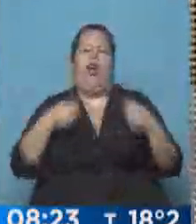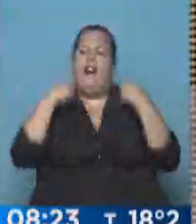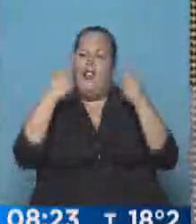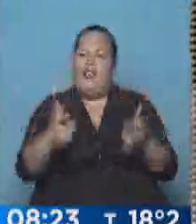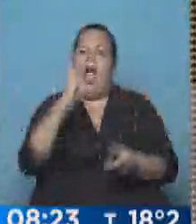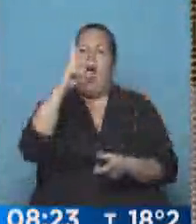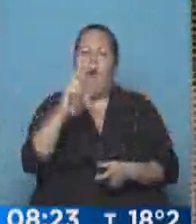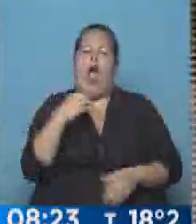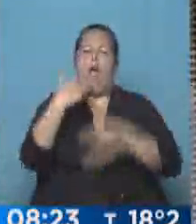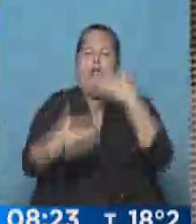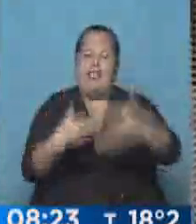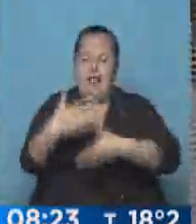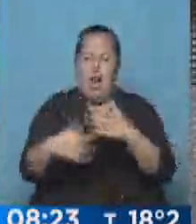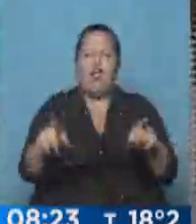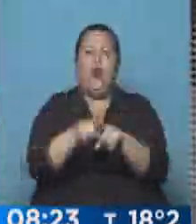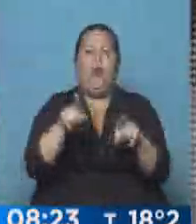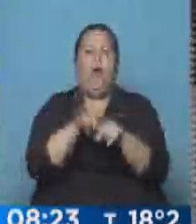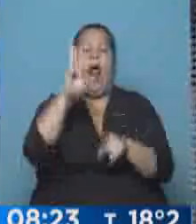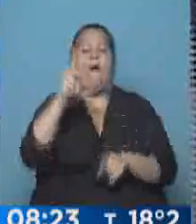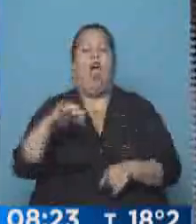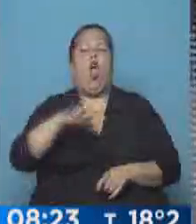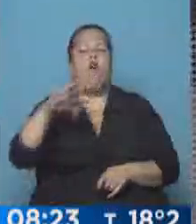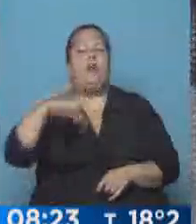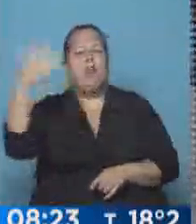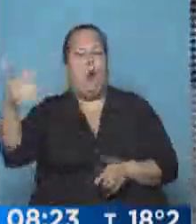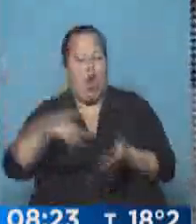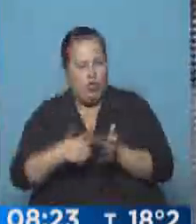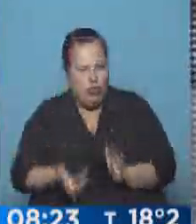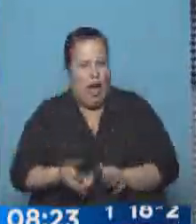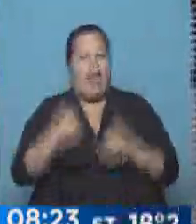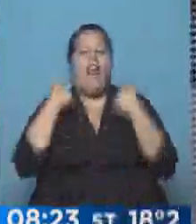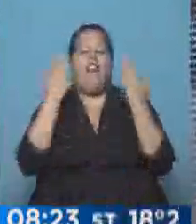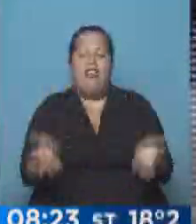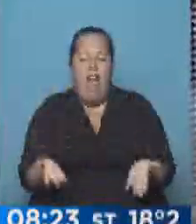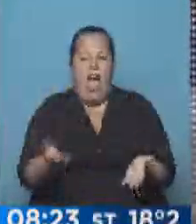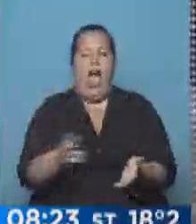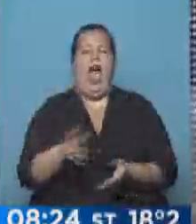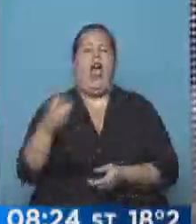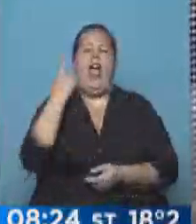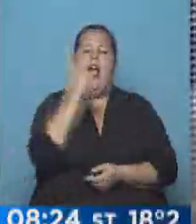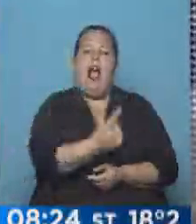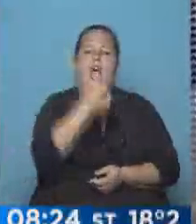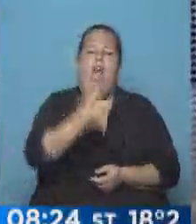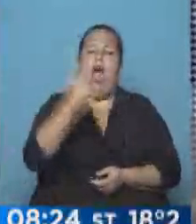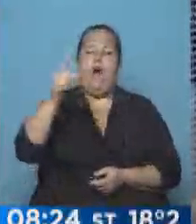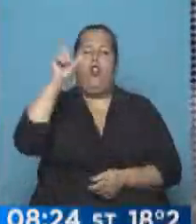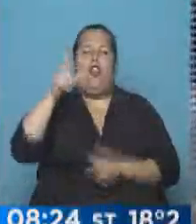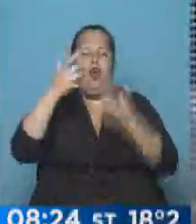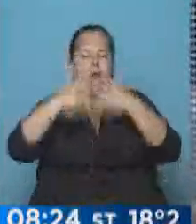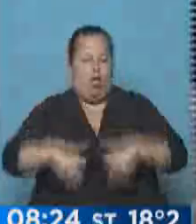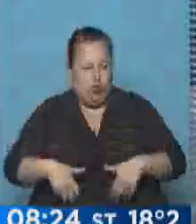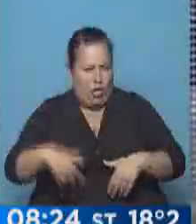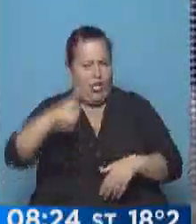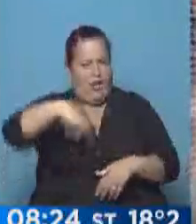un banco de desarrollo, como hice con el Banco Provincia de Buenos Aires, al servicio de cada uno de los proyectos